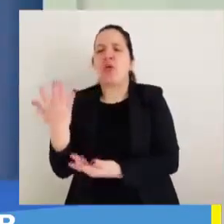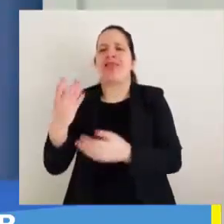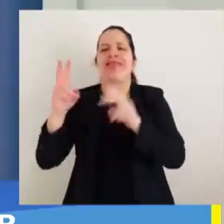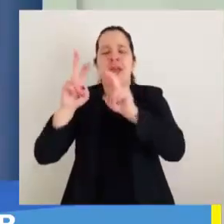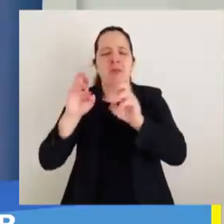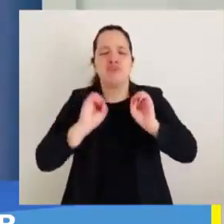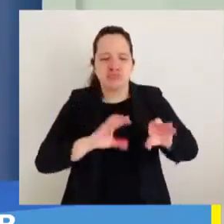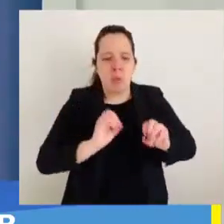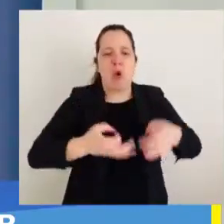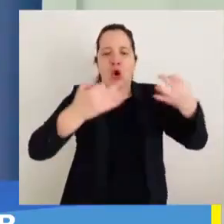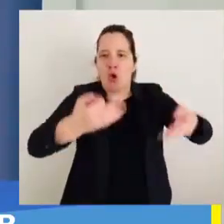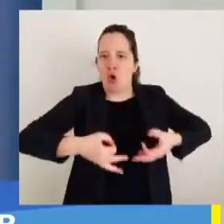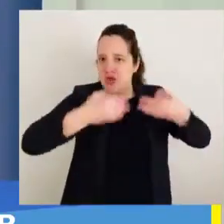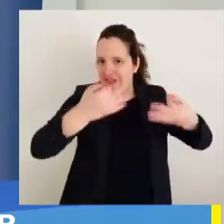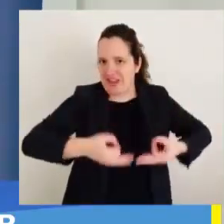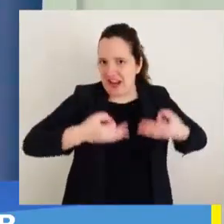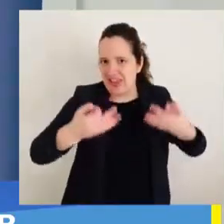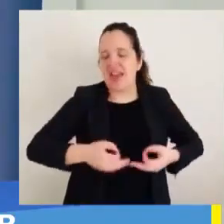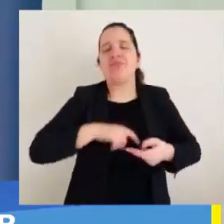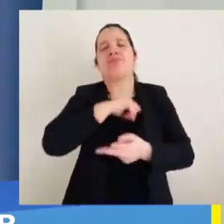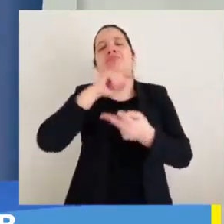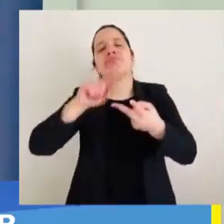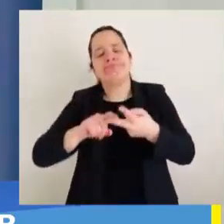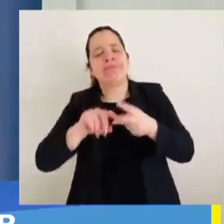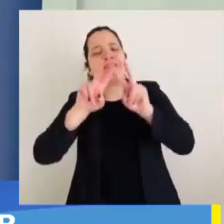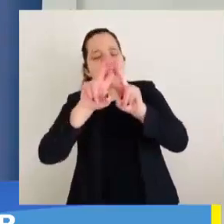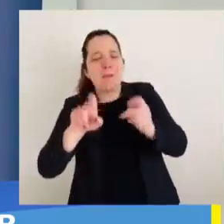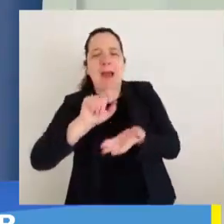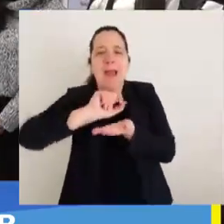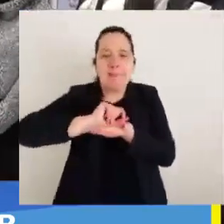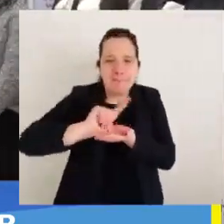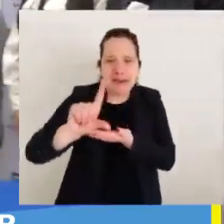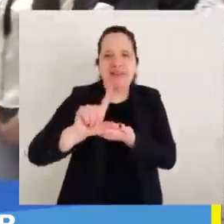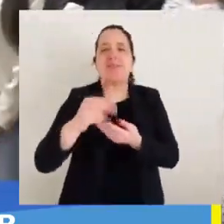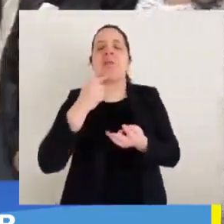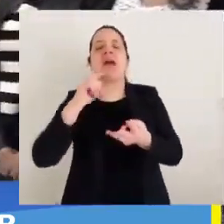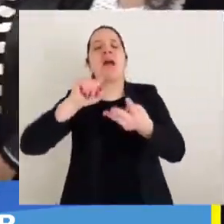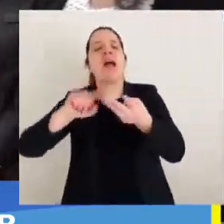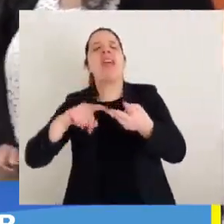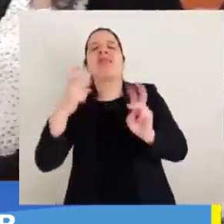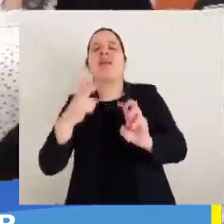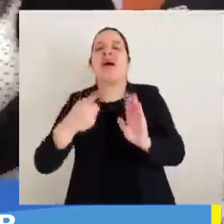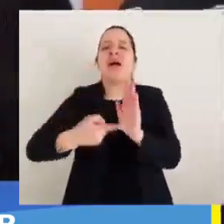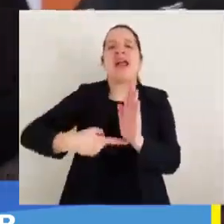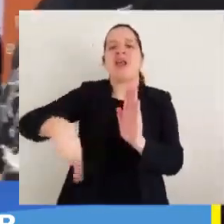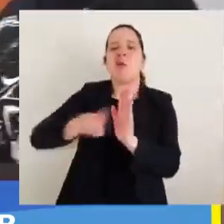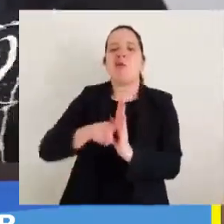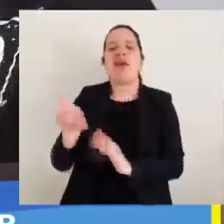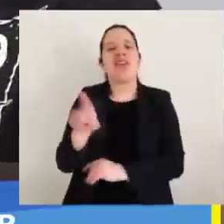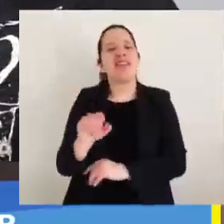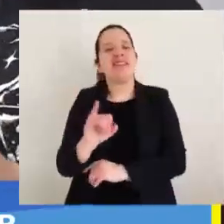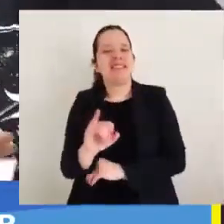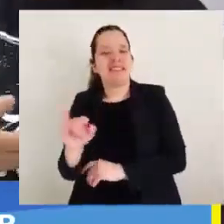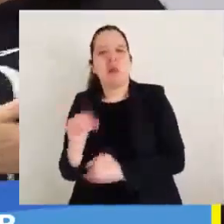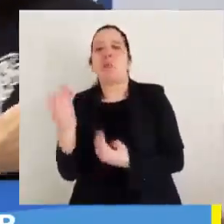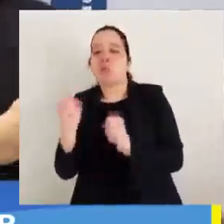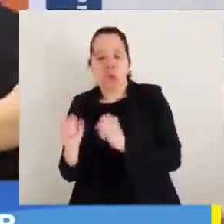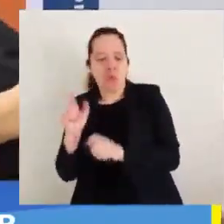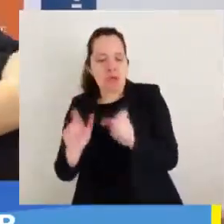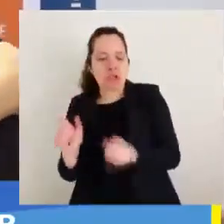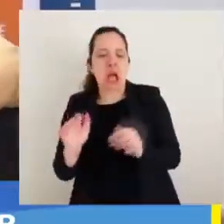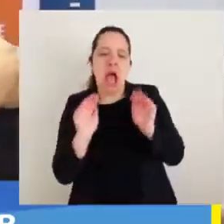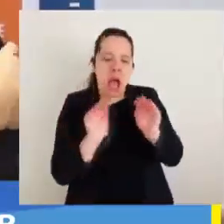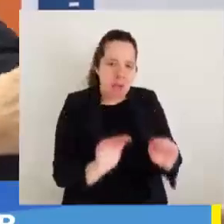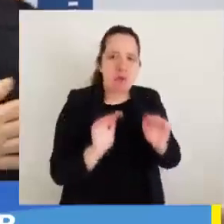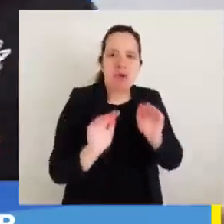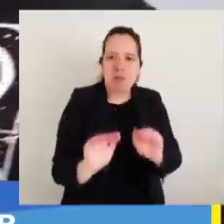contabilidad, Programa de Asesoría Personalizada para Emprendedores y Emprendedoras y la Operación Renta 2024, que permitió a alumnos apoyar a